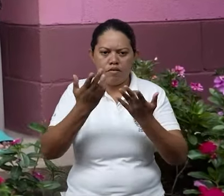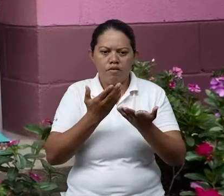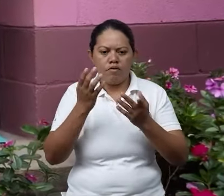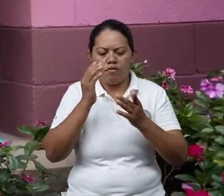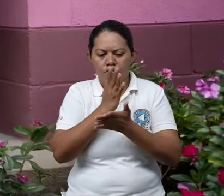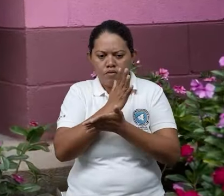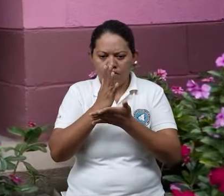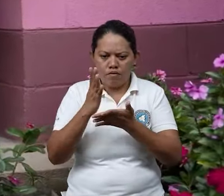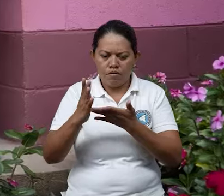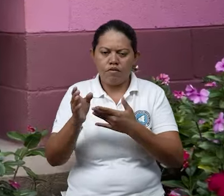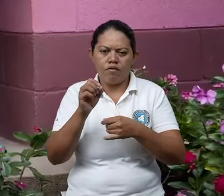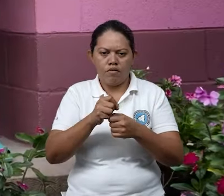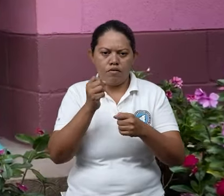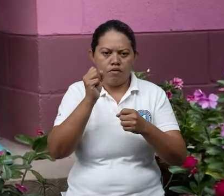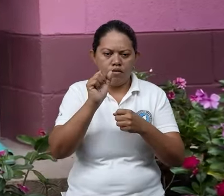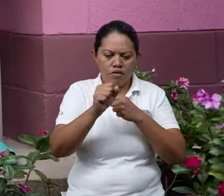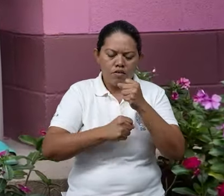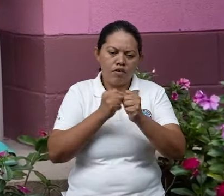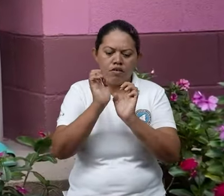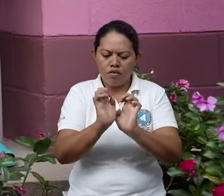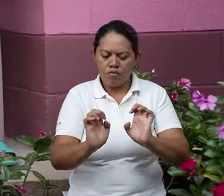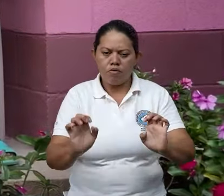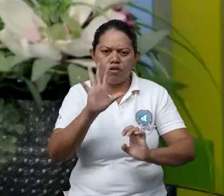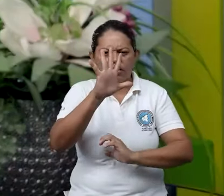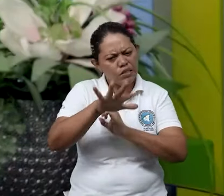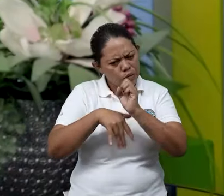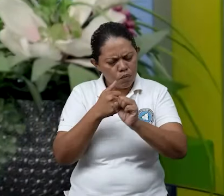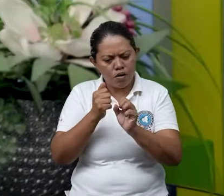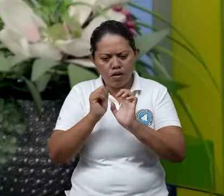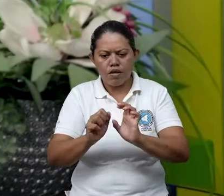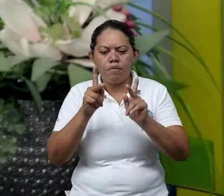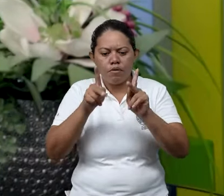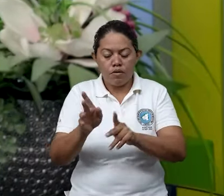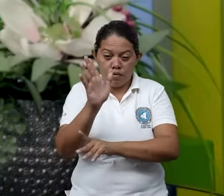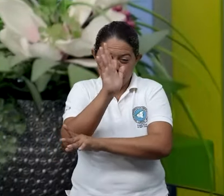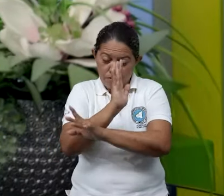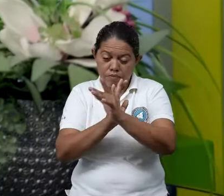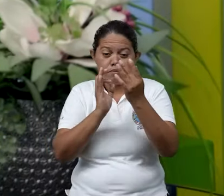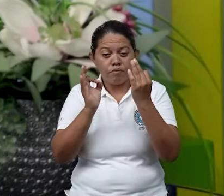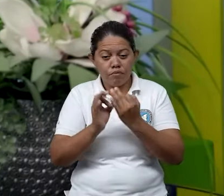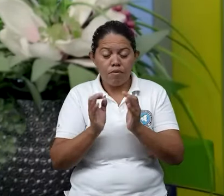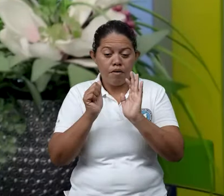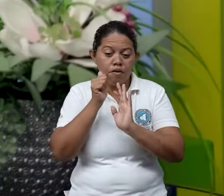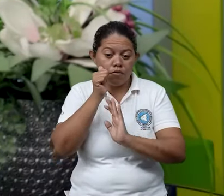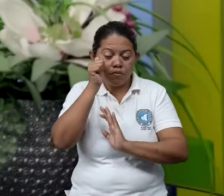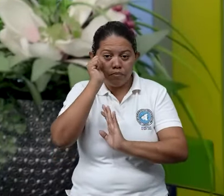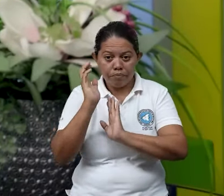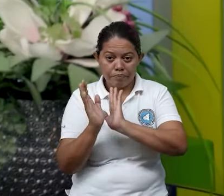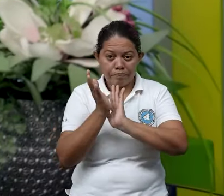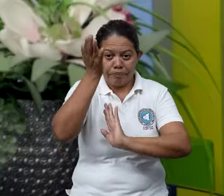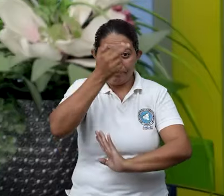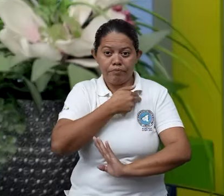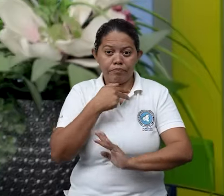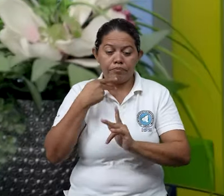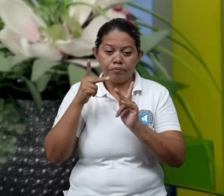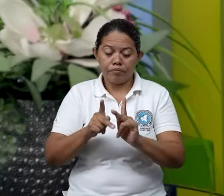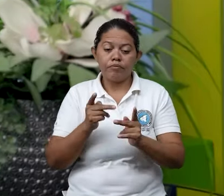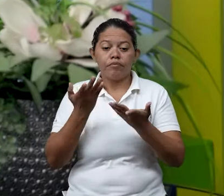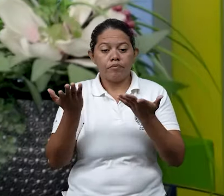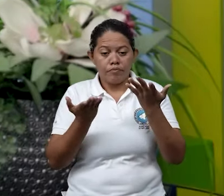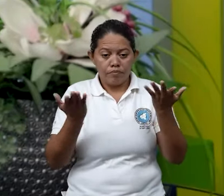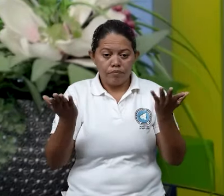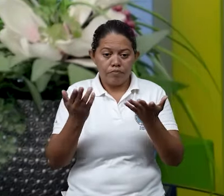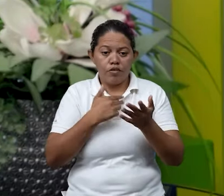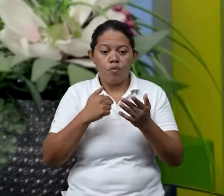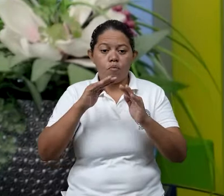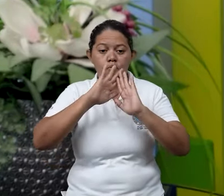clasificamos en niños menores de 5 años, en personas con algún tipo de discapacidad, en personas mayores y